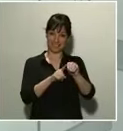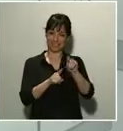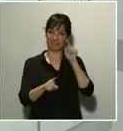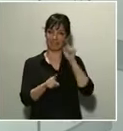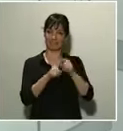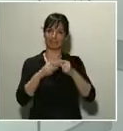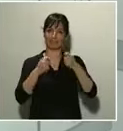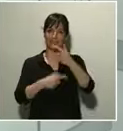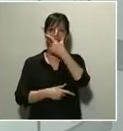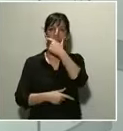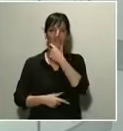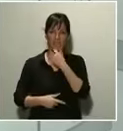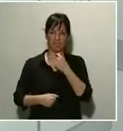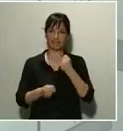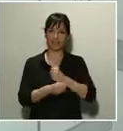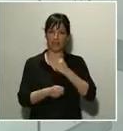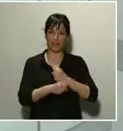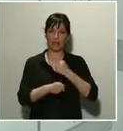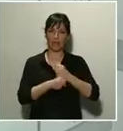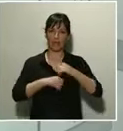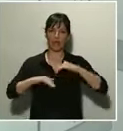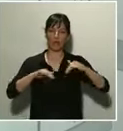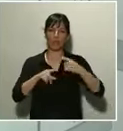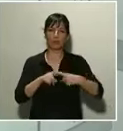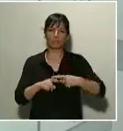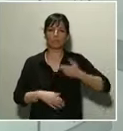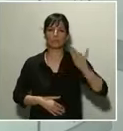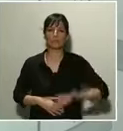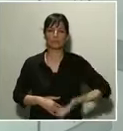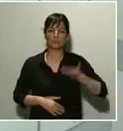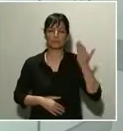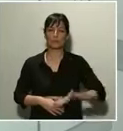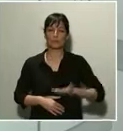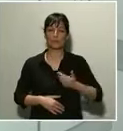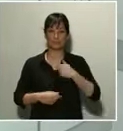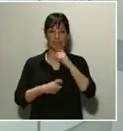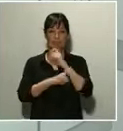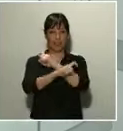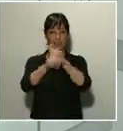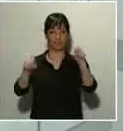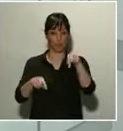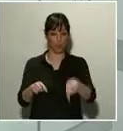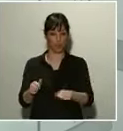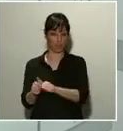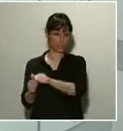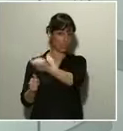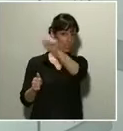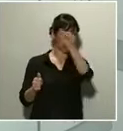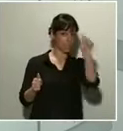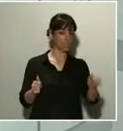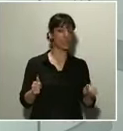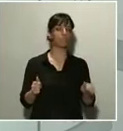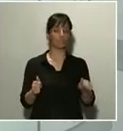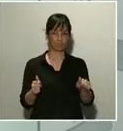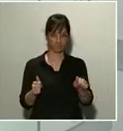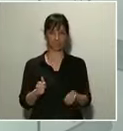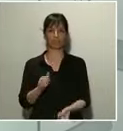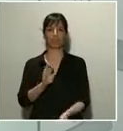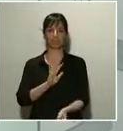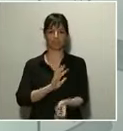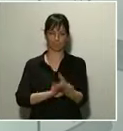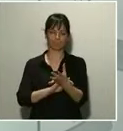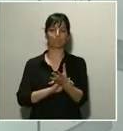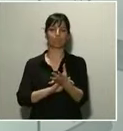de las actividades esenciales, les comunico que a lo largo del día de hoy vamos a hacer extensiva la